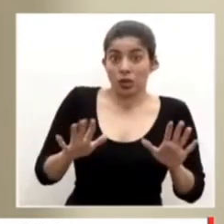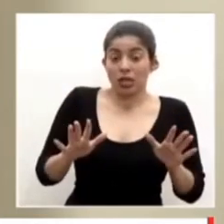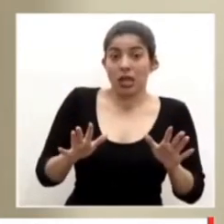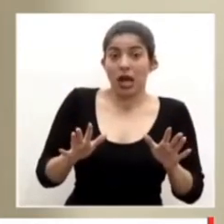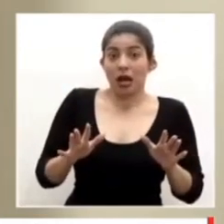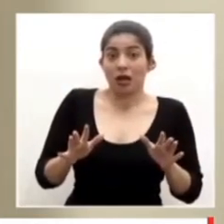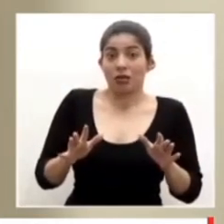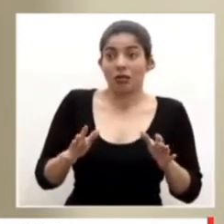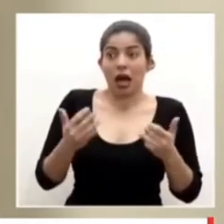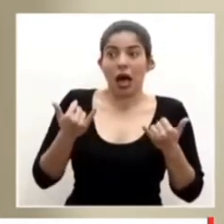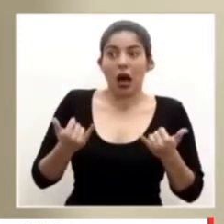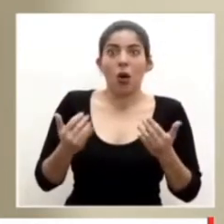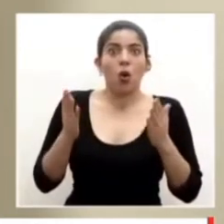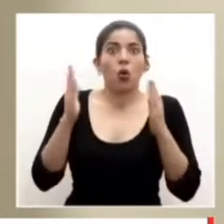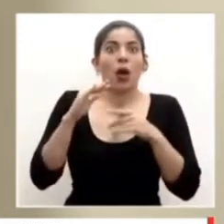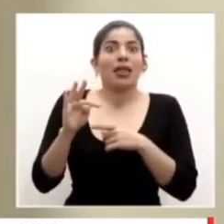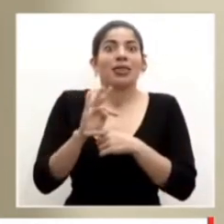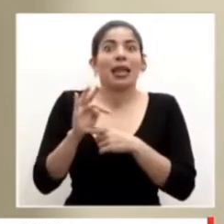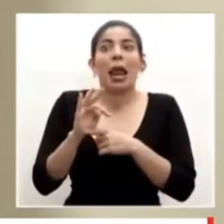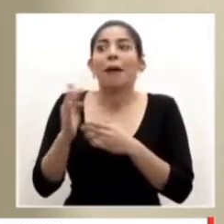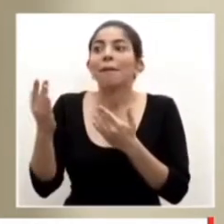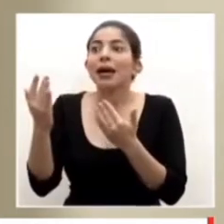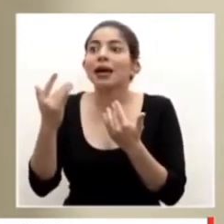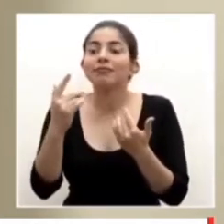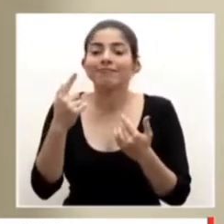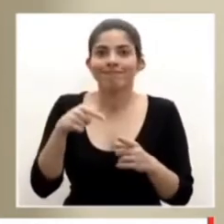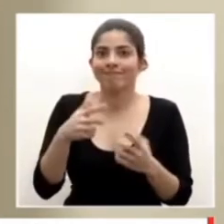día que no hay una terapia altamente eficaz,